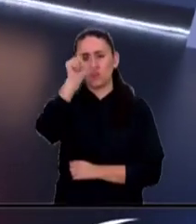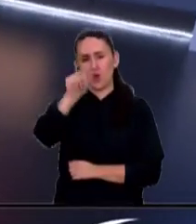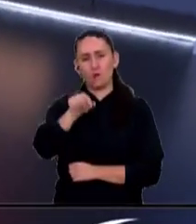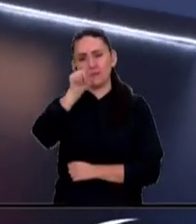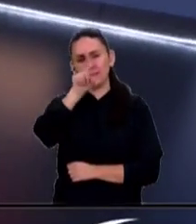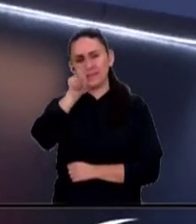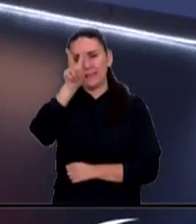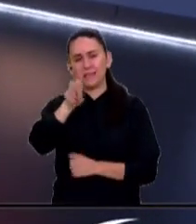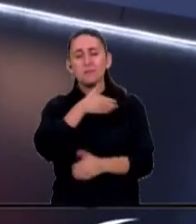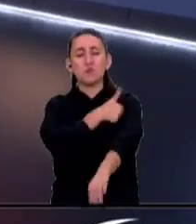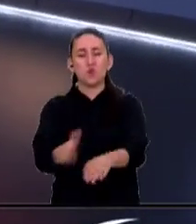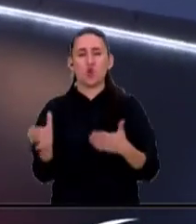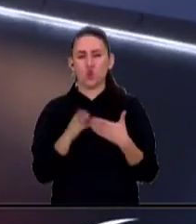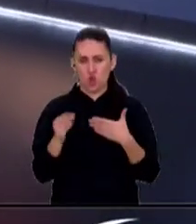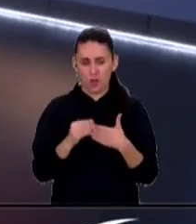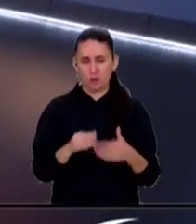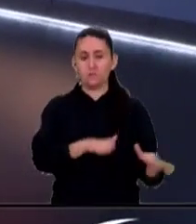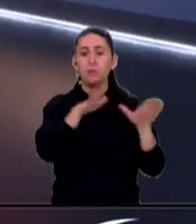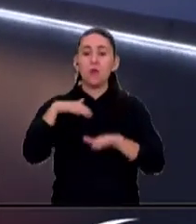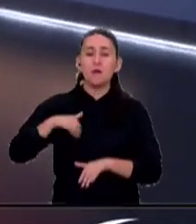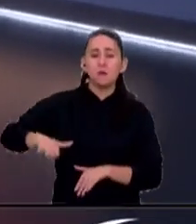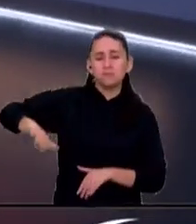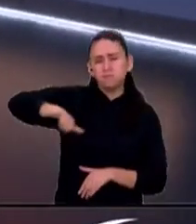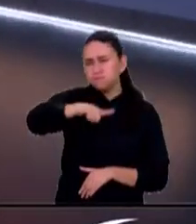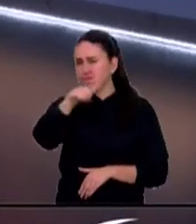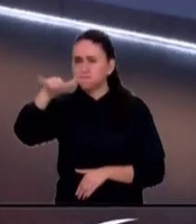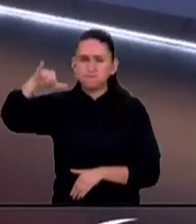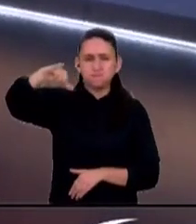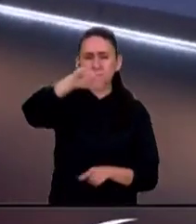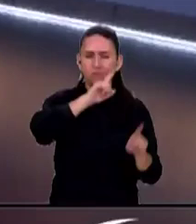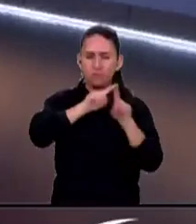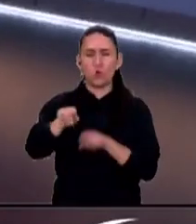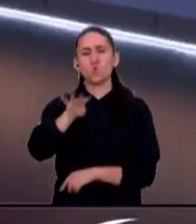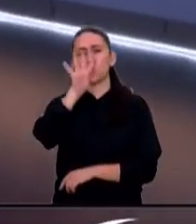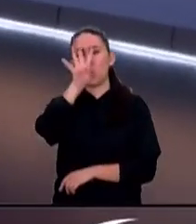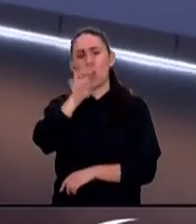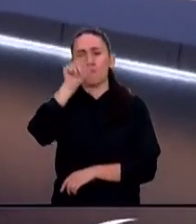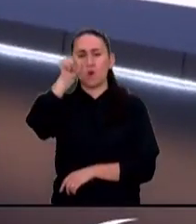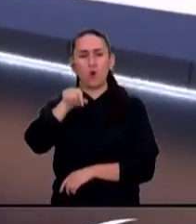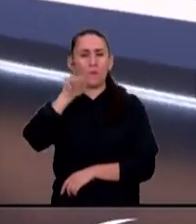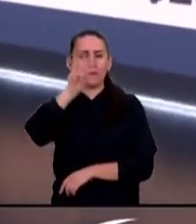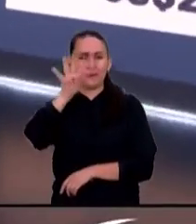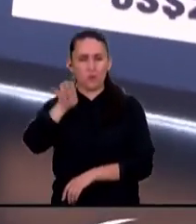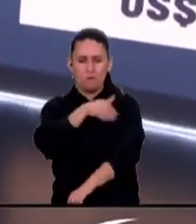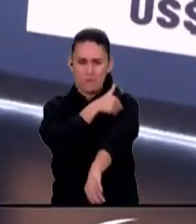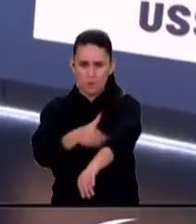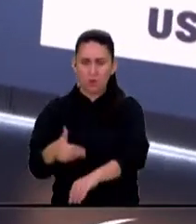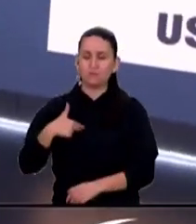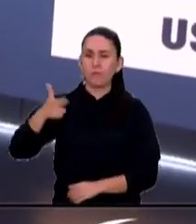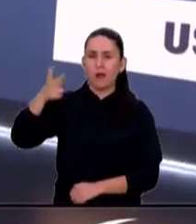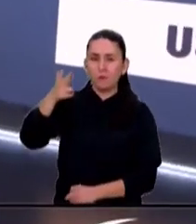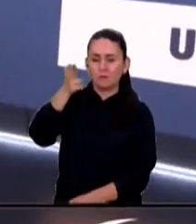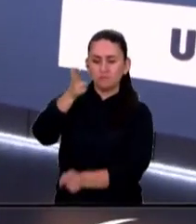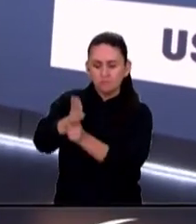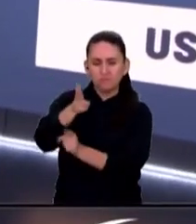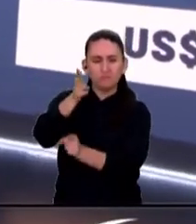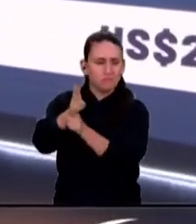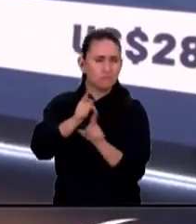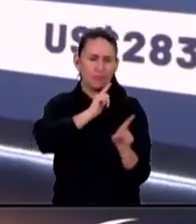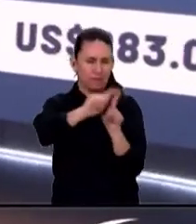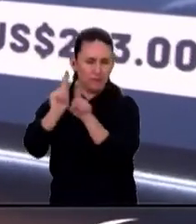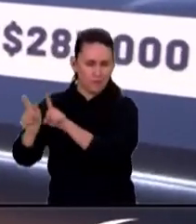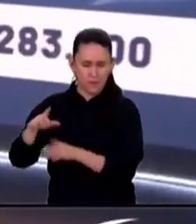millones de dólares. Aeronaves y naves espaciales, 9,30 millones de dólares. Armas, municiones, piezas y